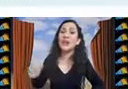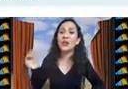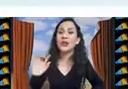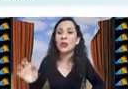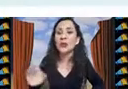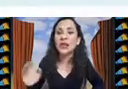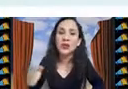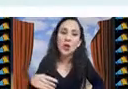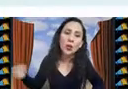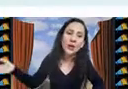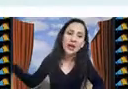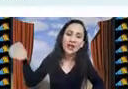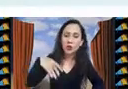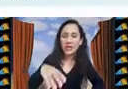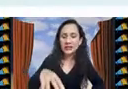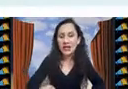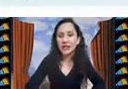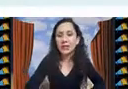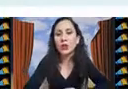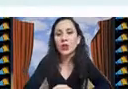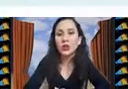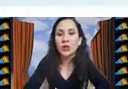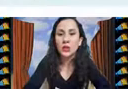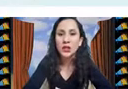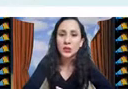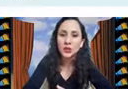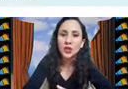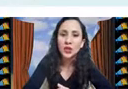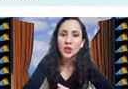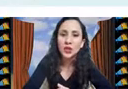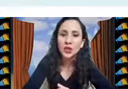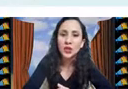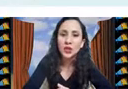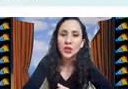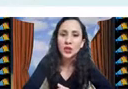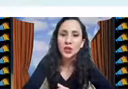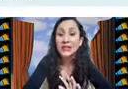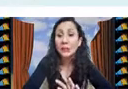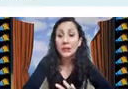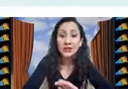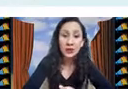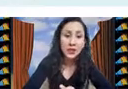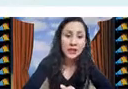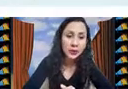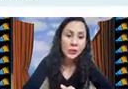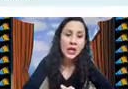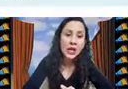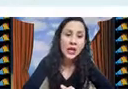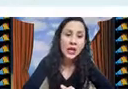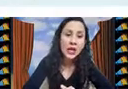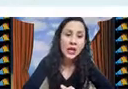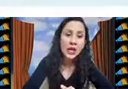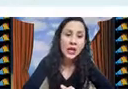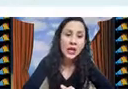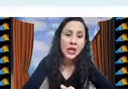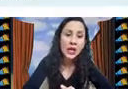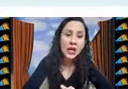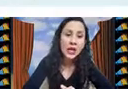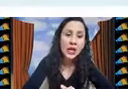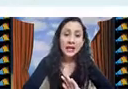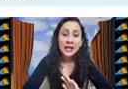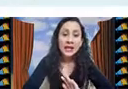qué tan buenas o malas son comparadas con las que han tenido otros algoritmos ¿no? entonces nosotros queremos ver qué está pasando adentro el